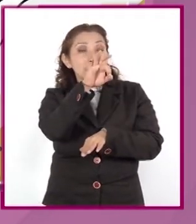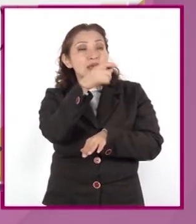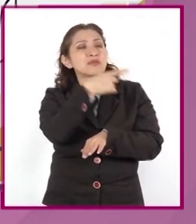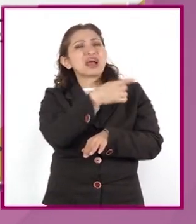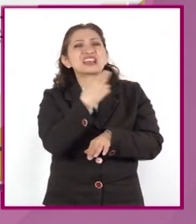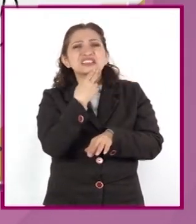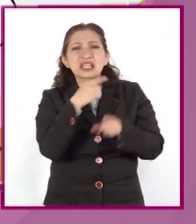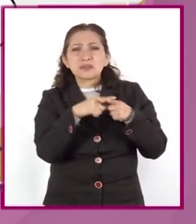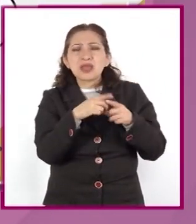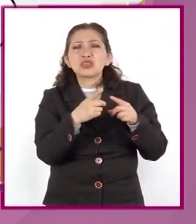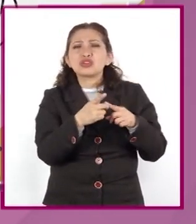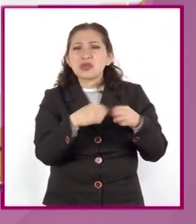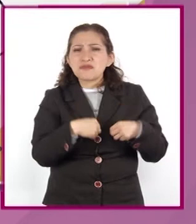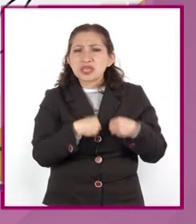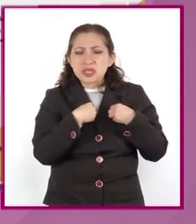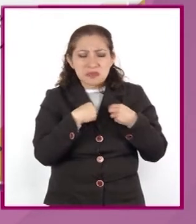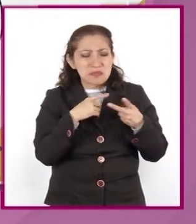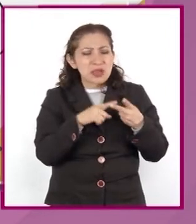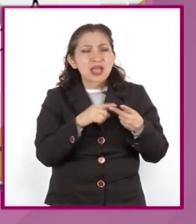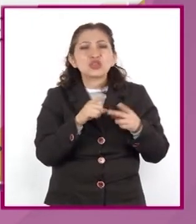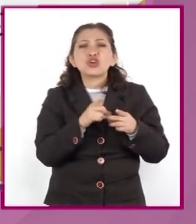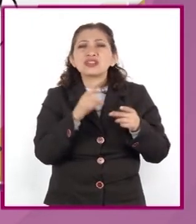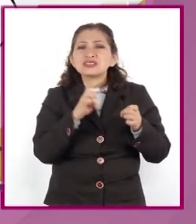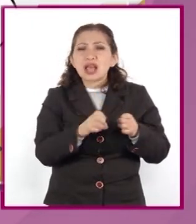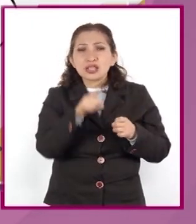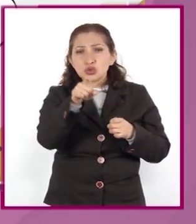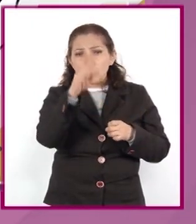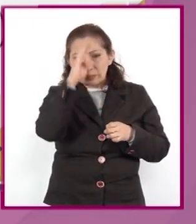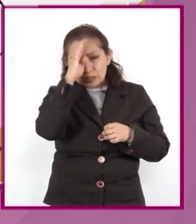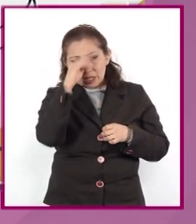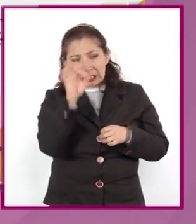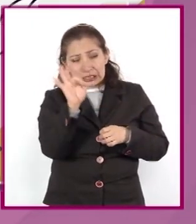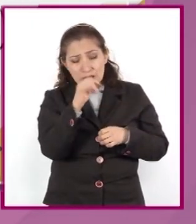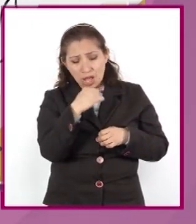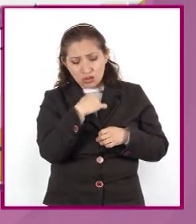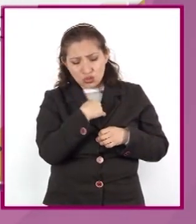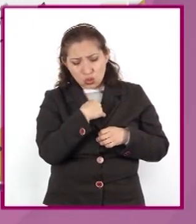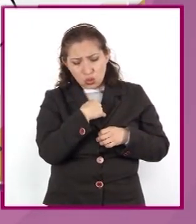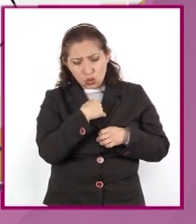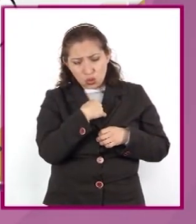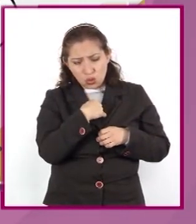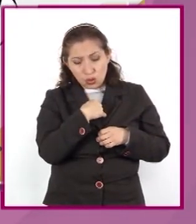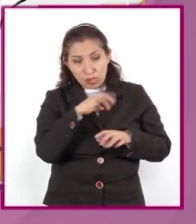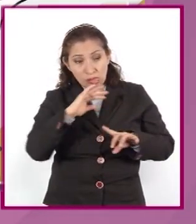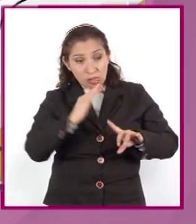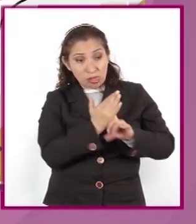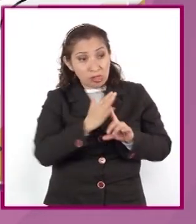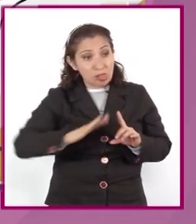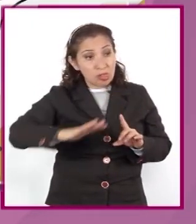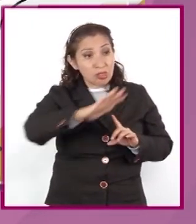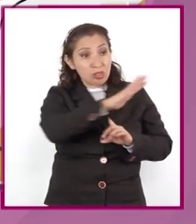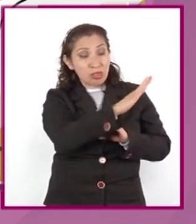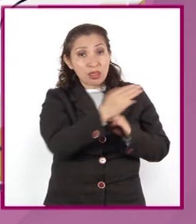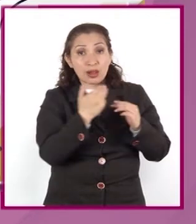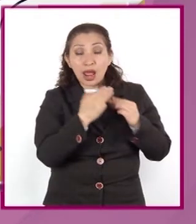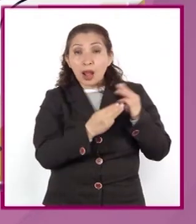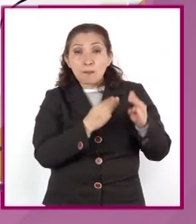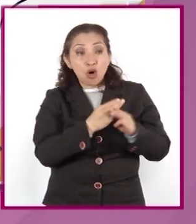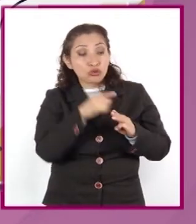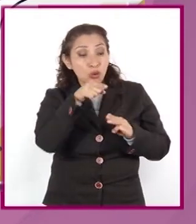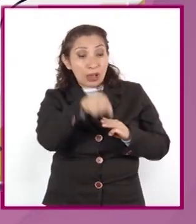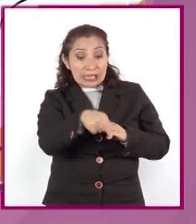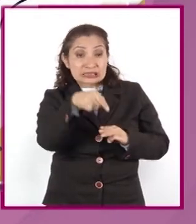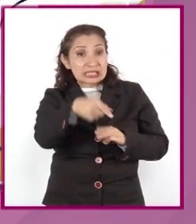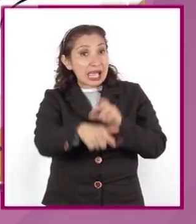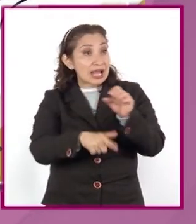función, el medio donde habita y piensen, si tuvieran que convencer al resto de la humanidad de su